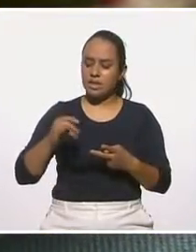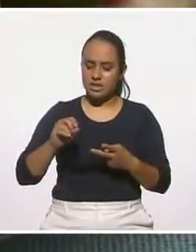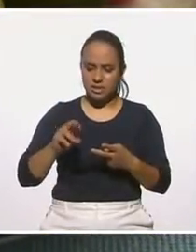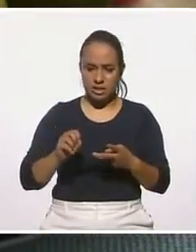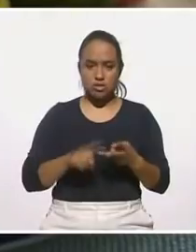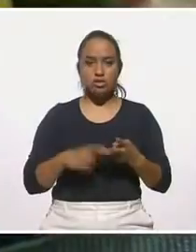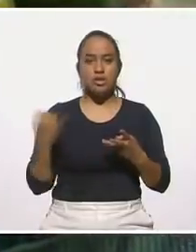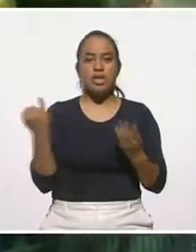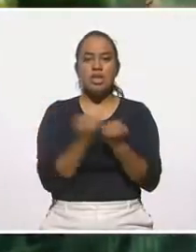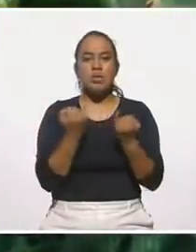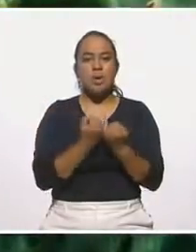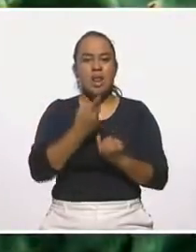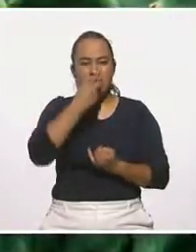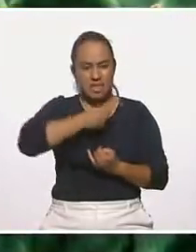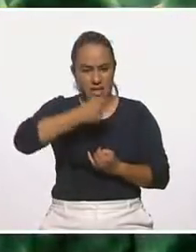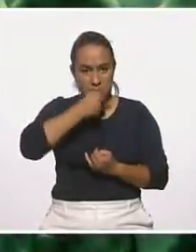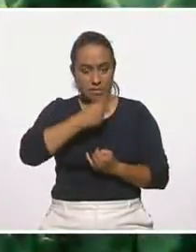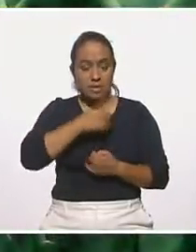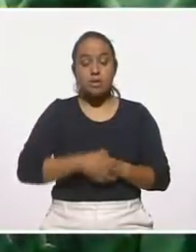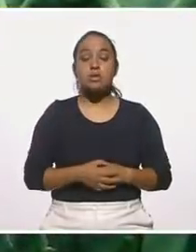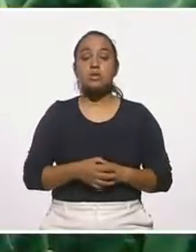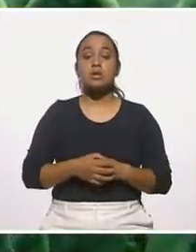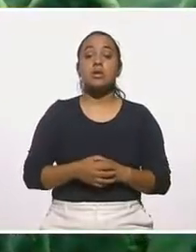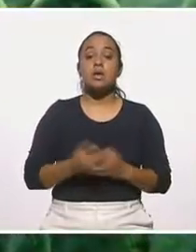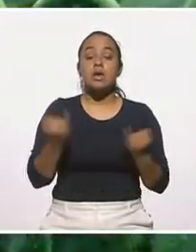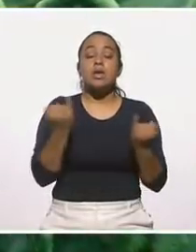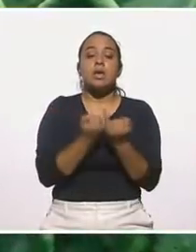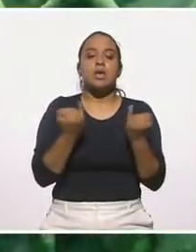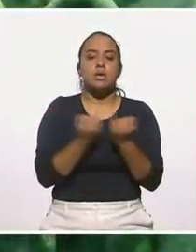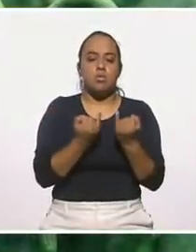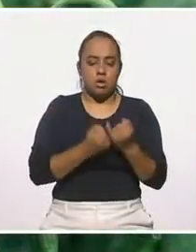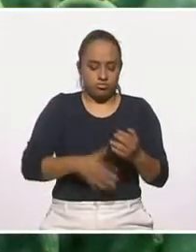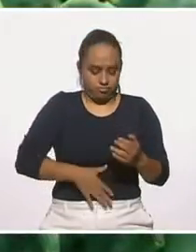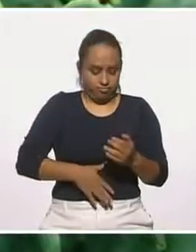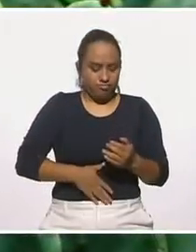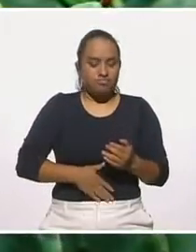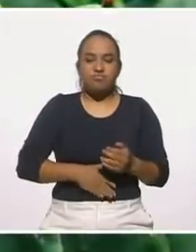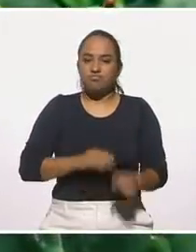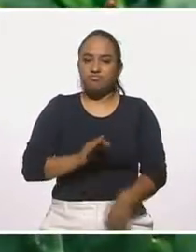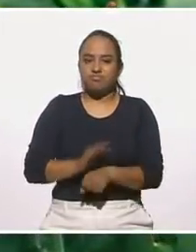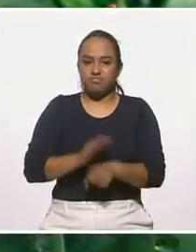glucosa en sangre, además de contribuir a una buena digestión.